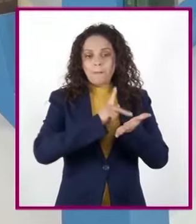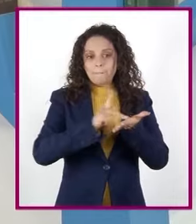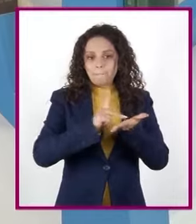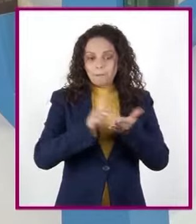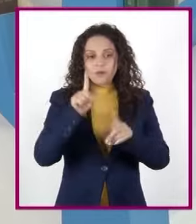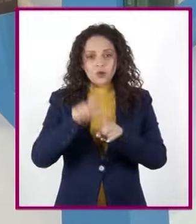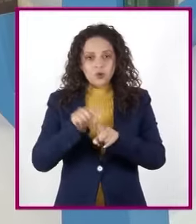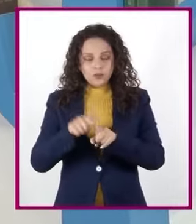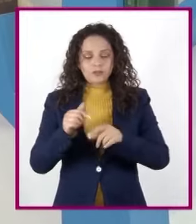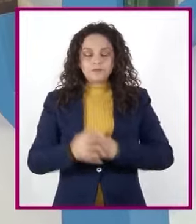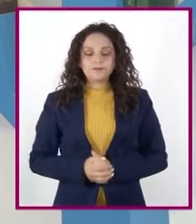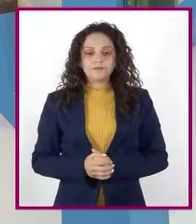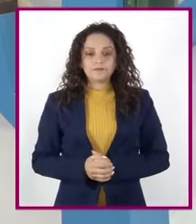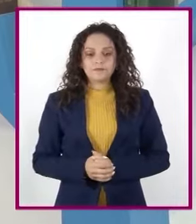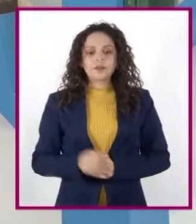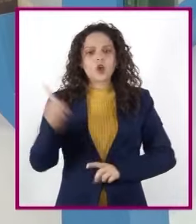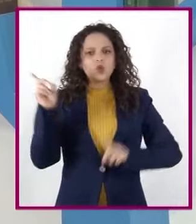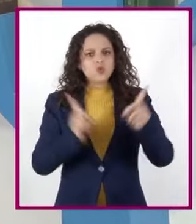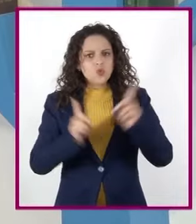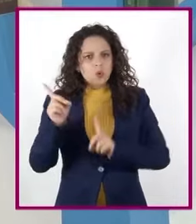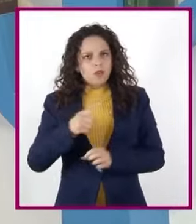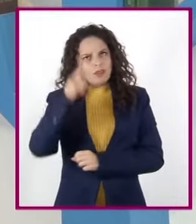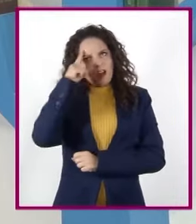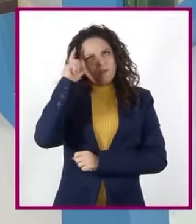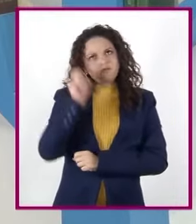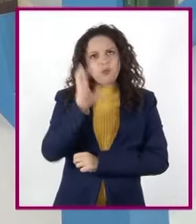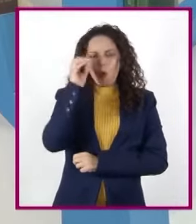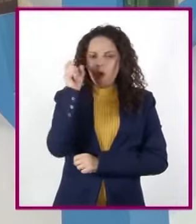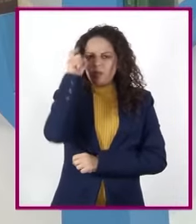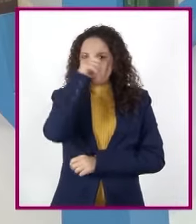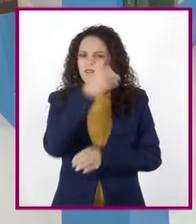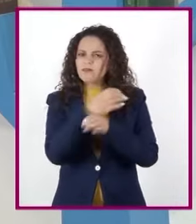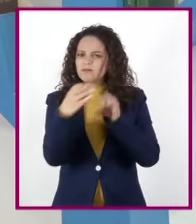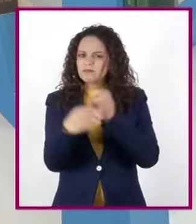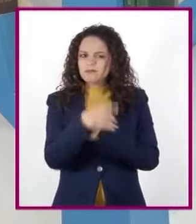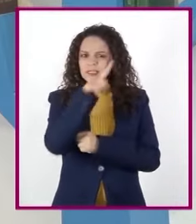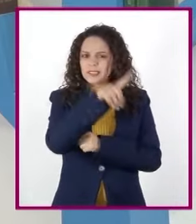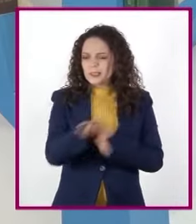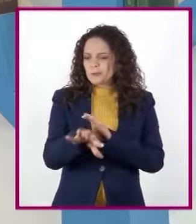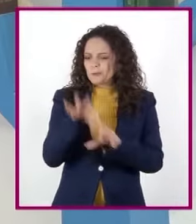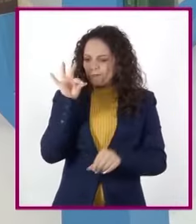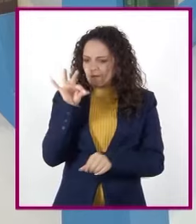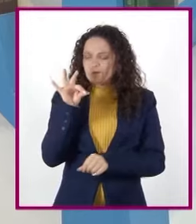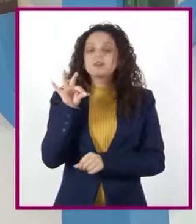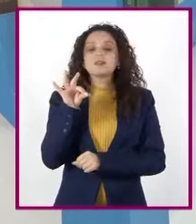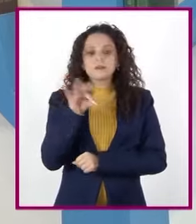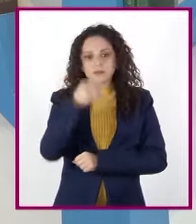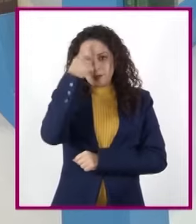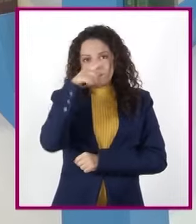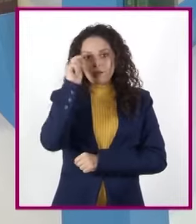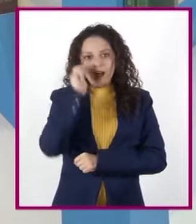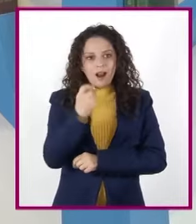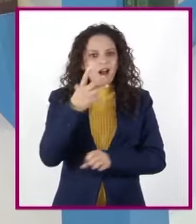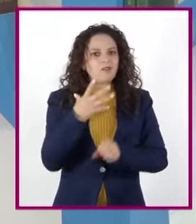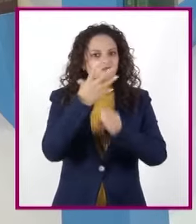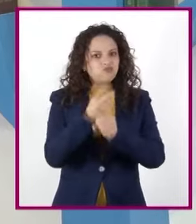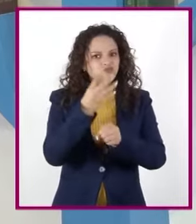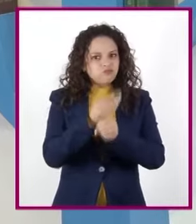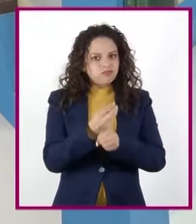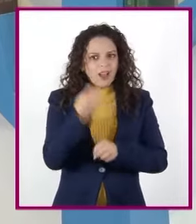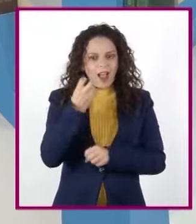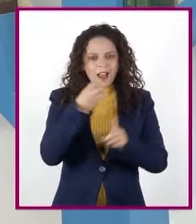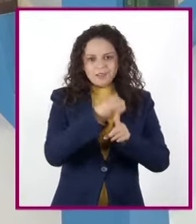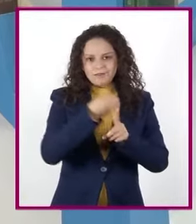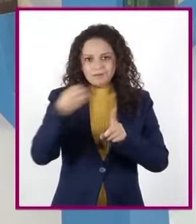clave, así como las dudas, inquietudes o dificultades que surjan al resolver los planteamientos en nuestra sesión. Las que